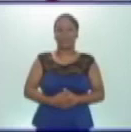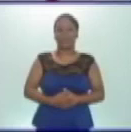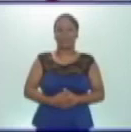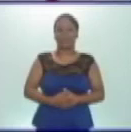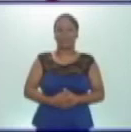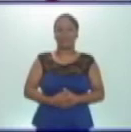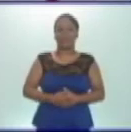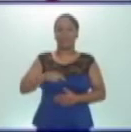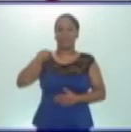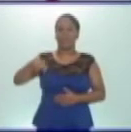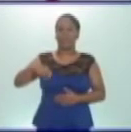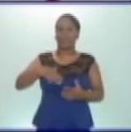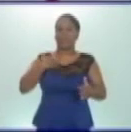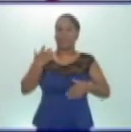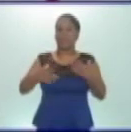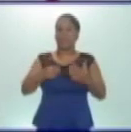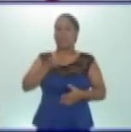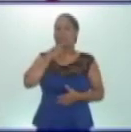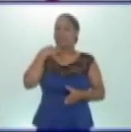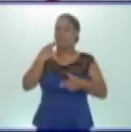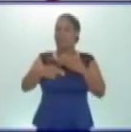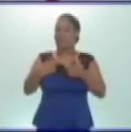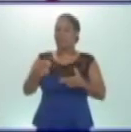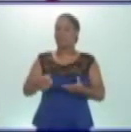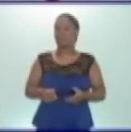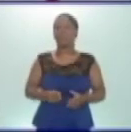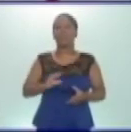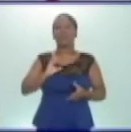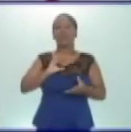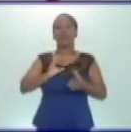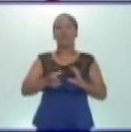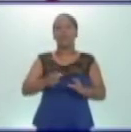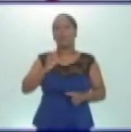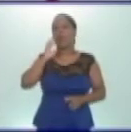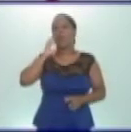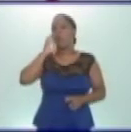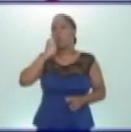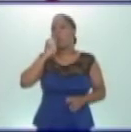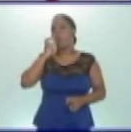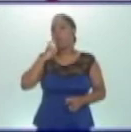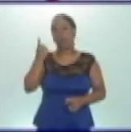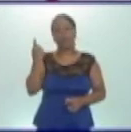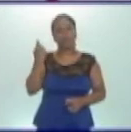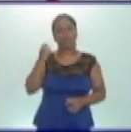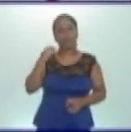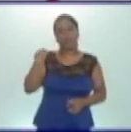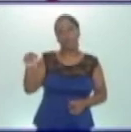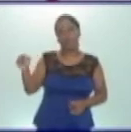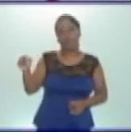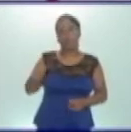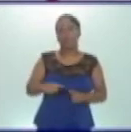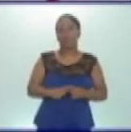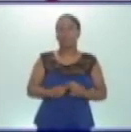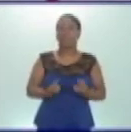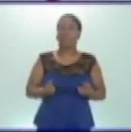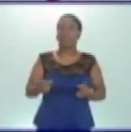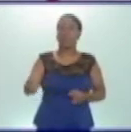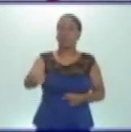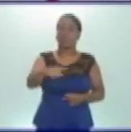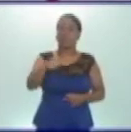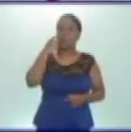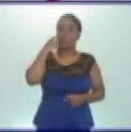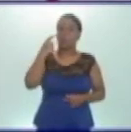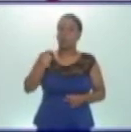Esta actividad la pueden realizar de forma oral. No es necesario que la copien, pues esto, ustedes ya lo conocen.